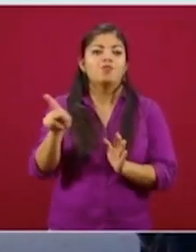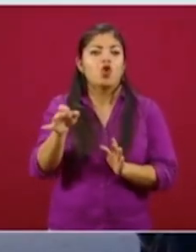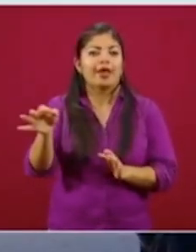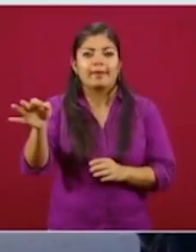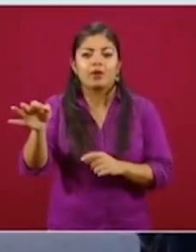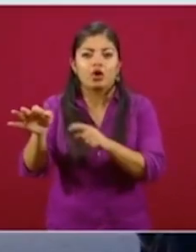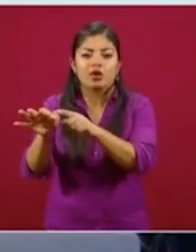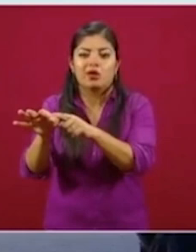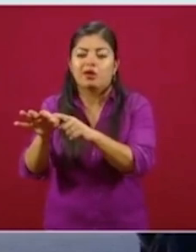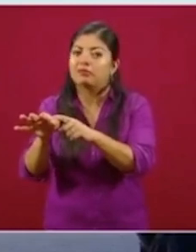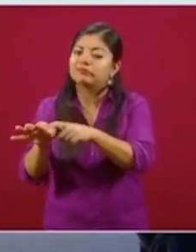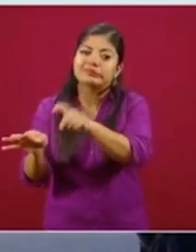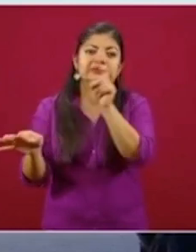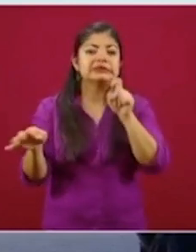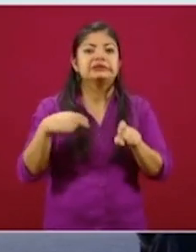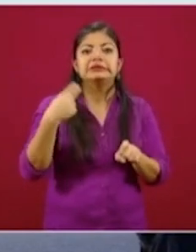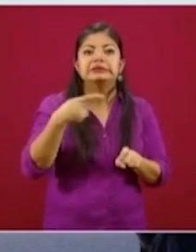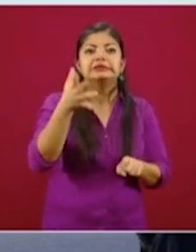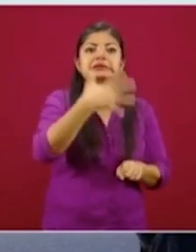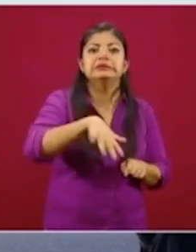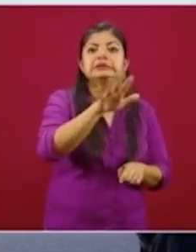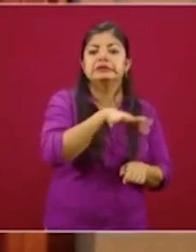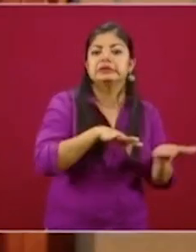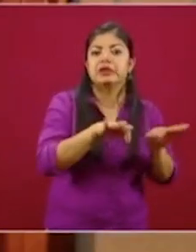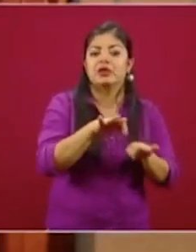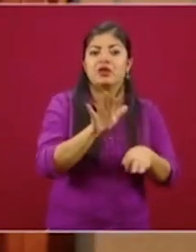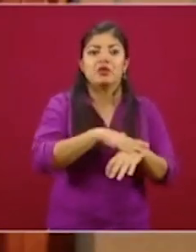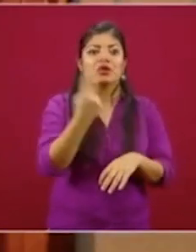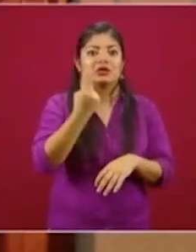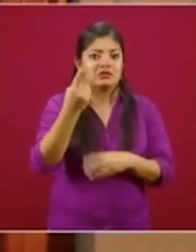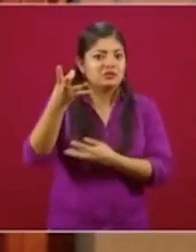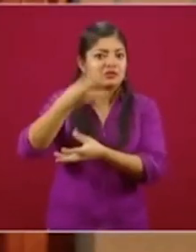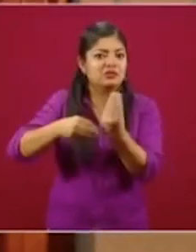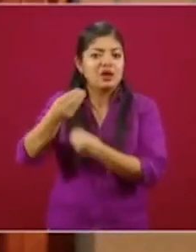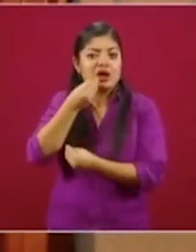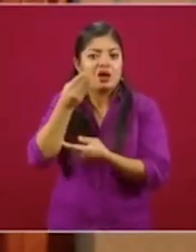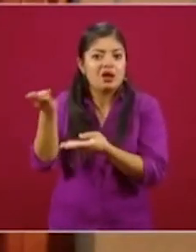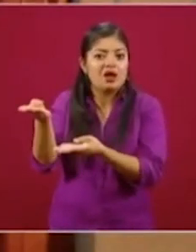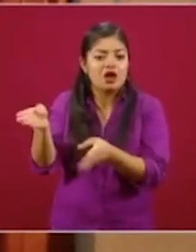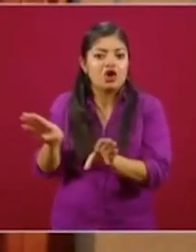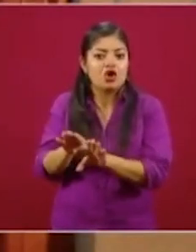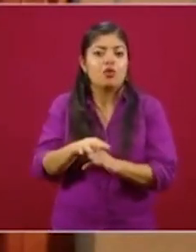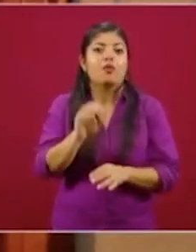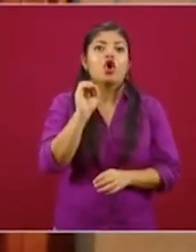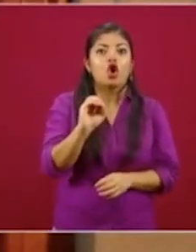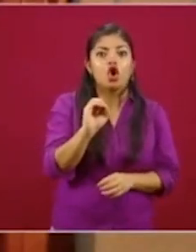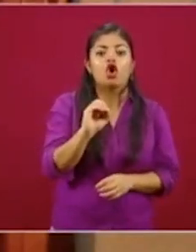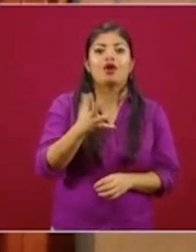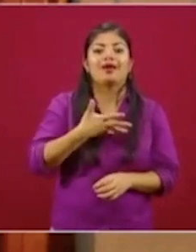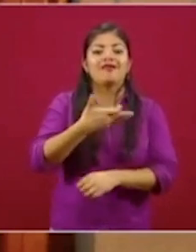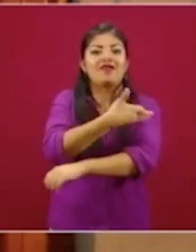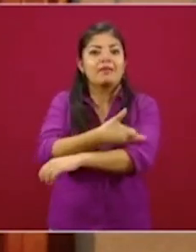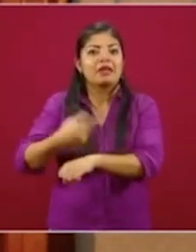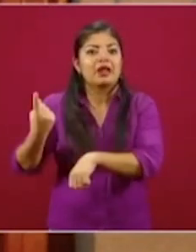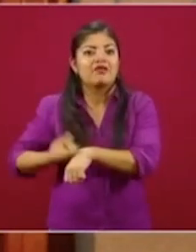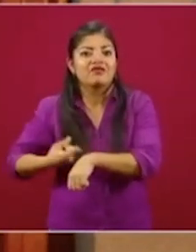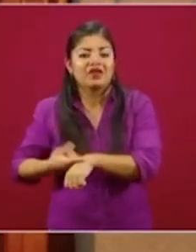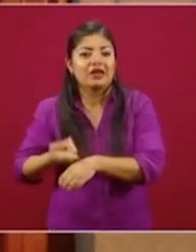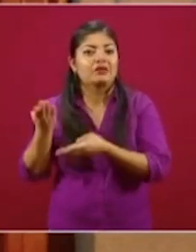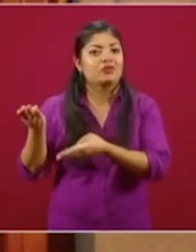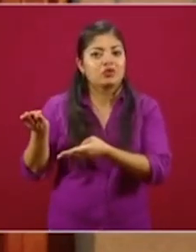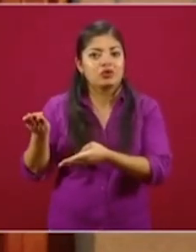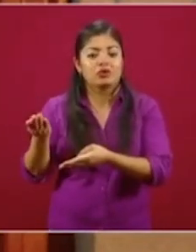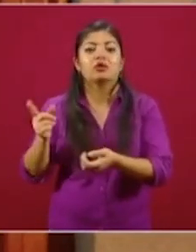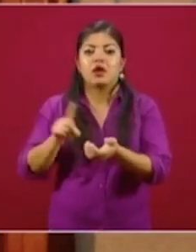para ir a trabajar porque tienen un hijo que mantener, porque tienen un familiar enfermo al que quieren seguir ayudando. Y lo hacen desde